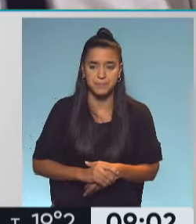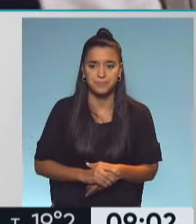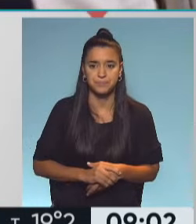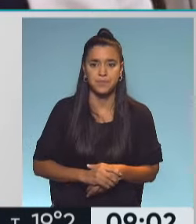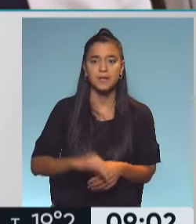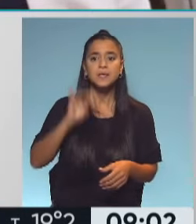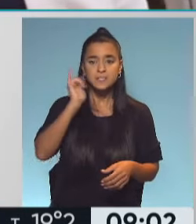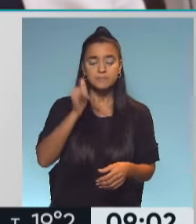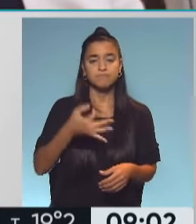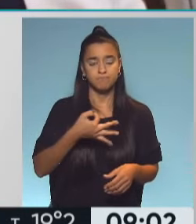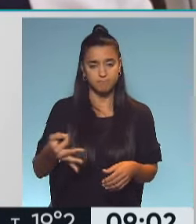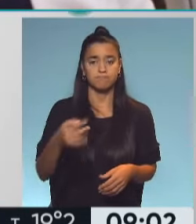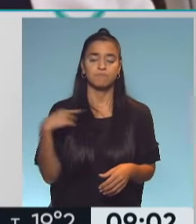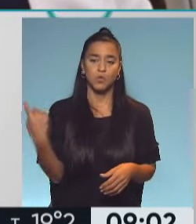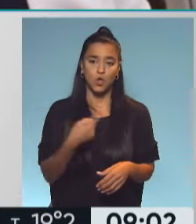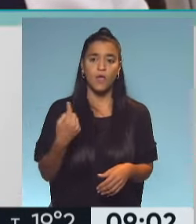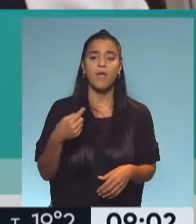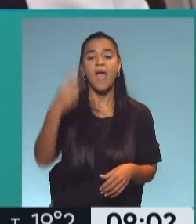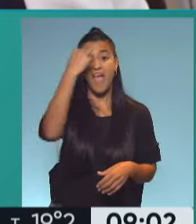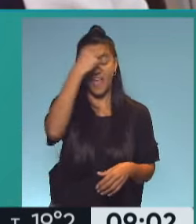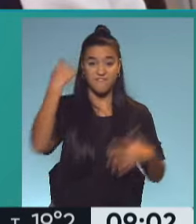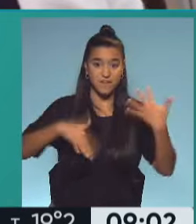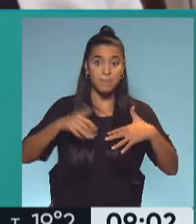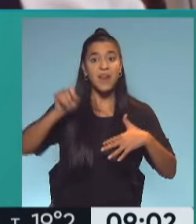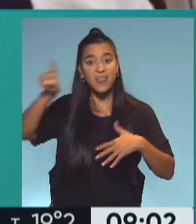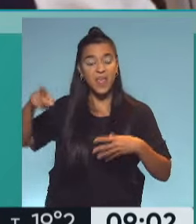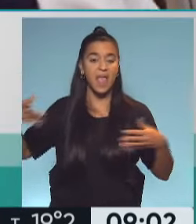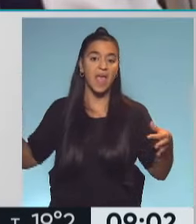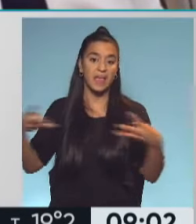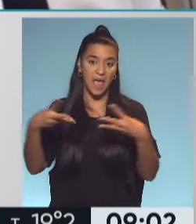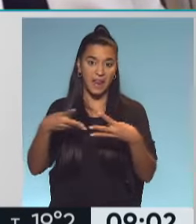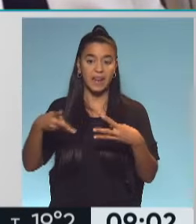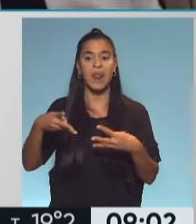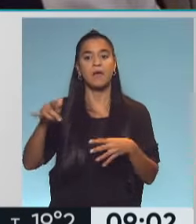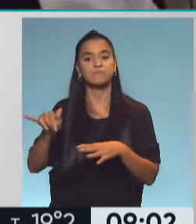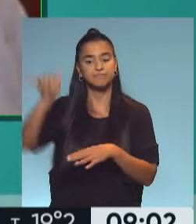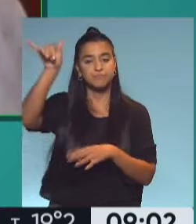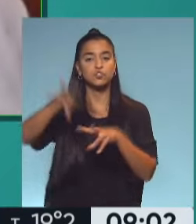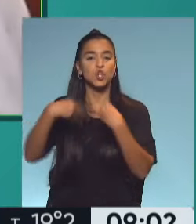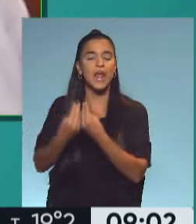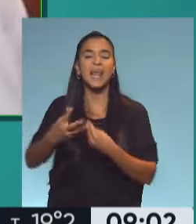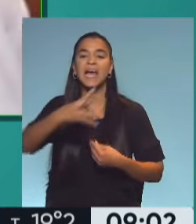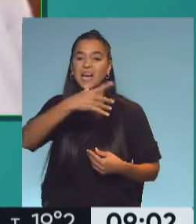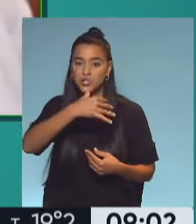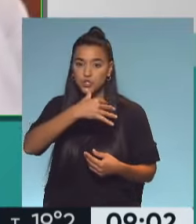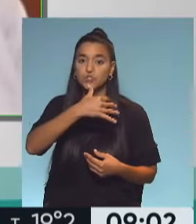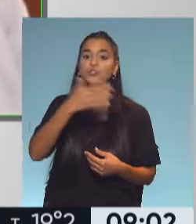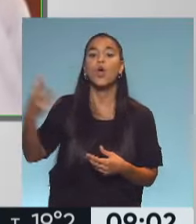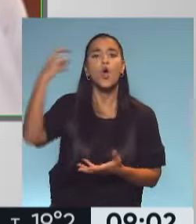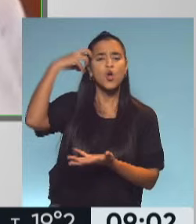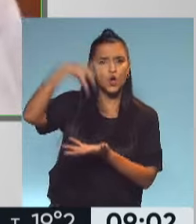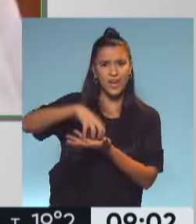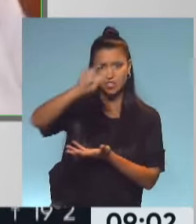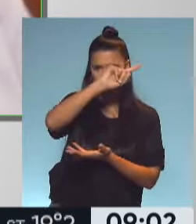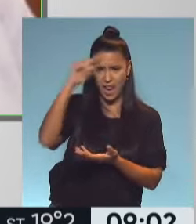Sí, así es. Nosotras las enfermeras veteranas de guerra de las Fuerzas Aéreas, 14, reconocidas por el Congreso de la